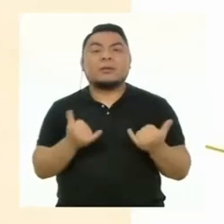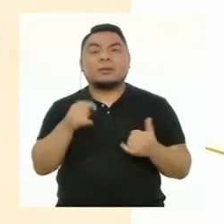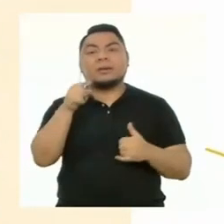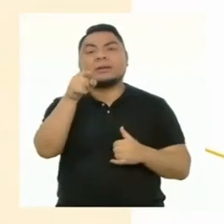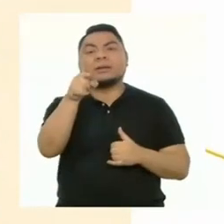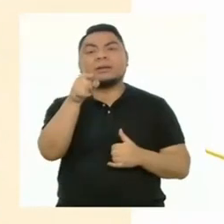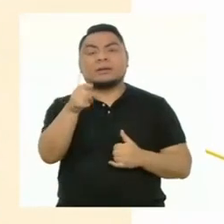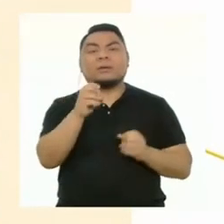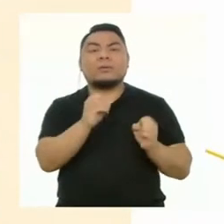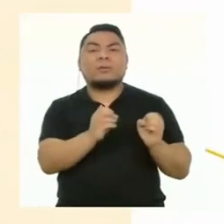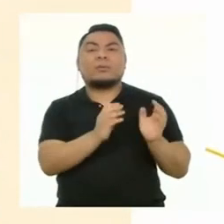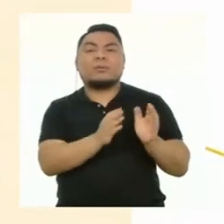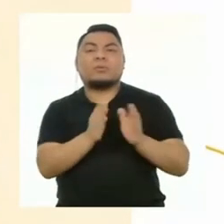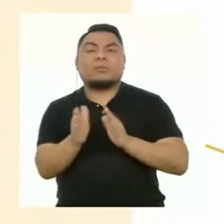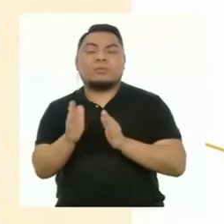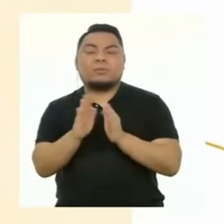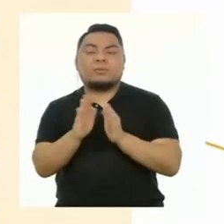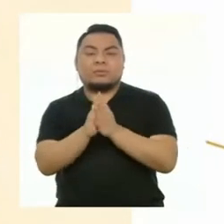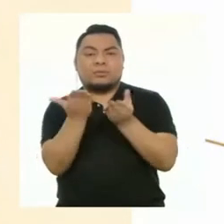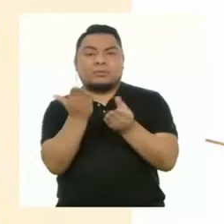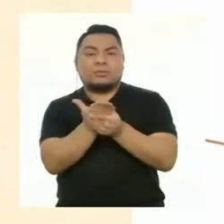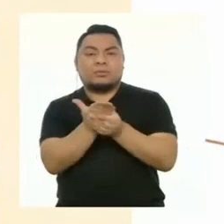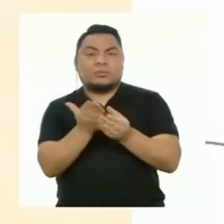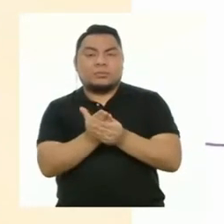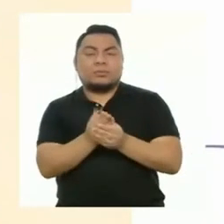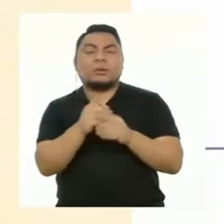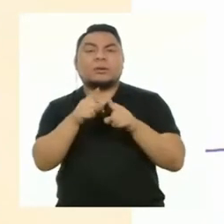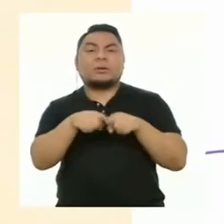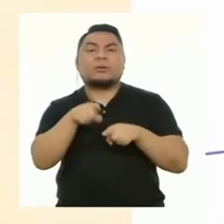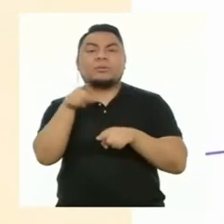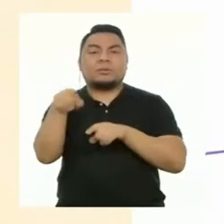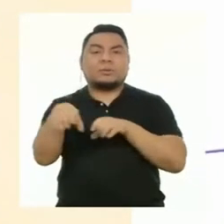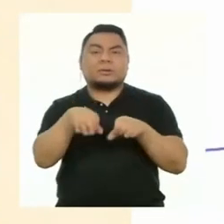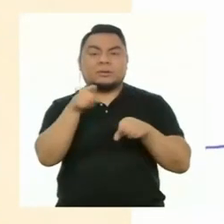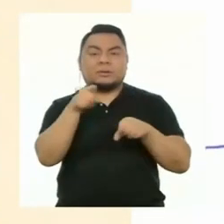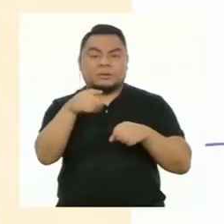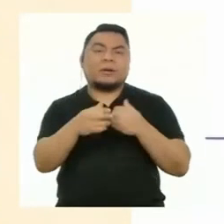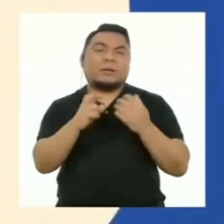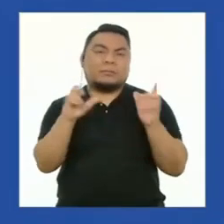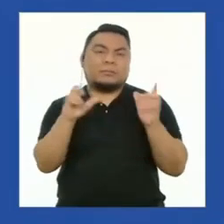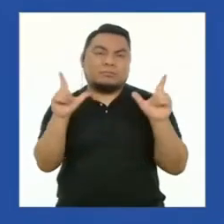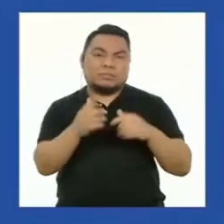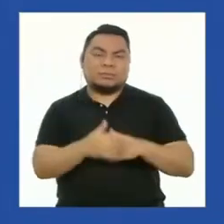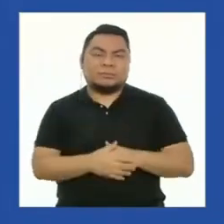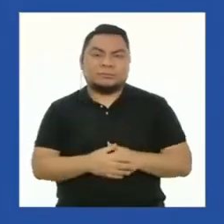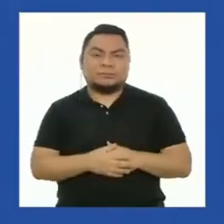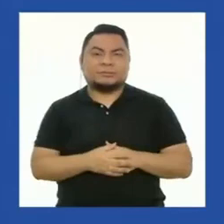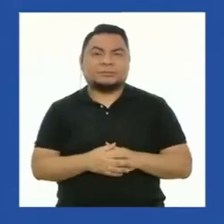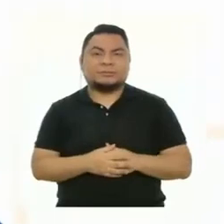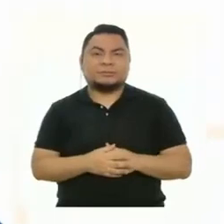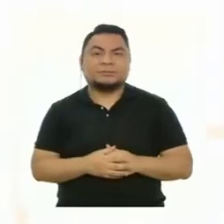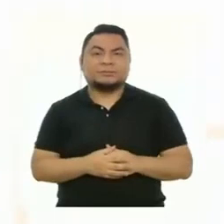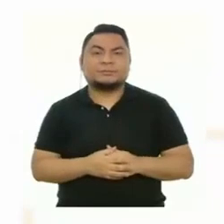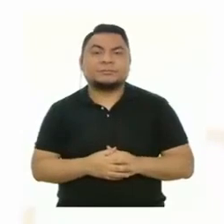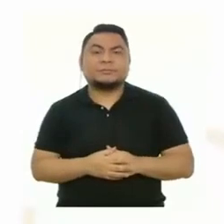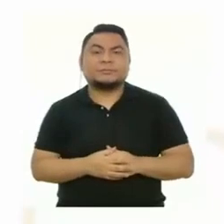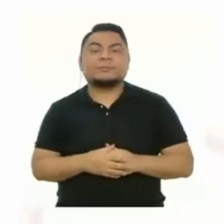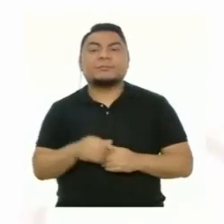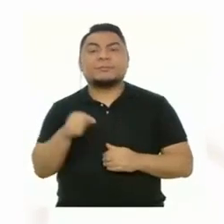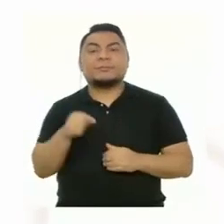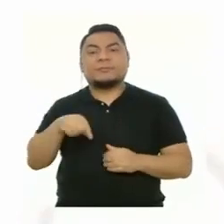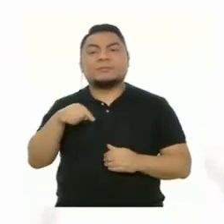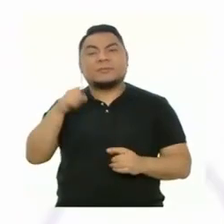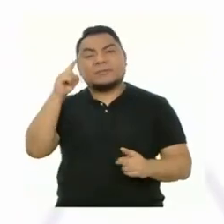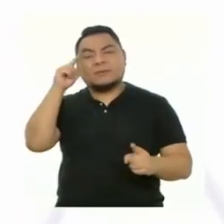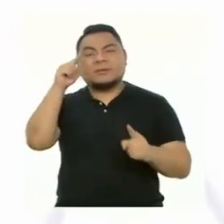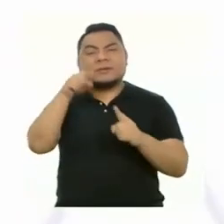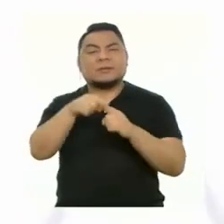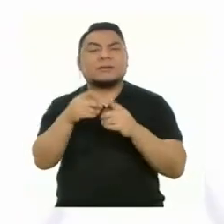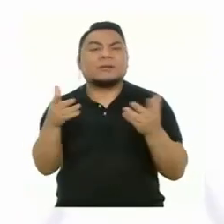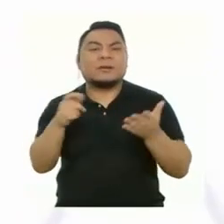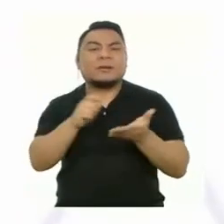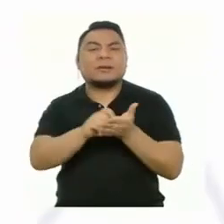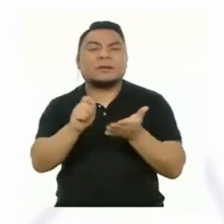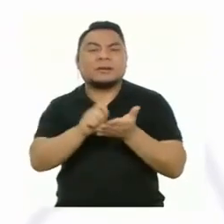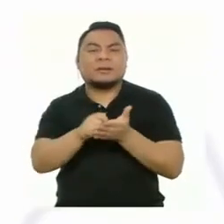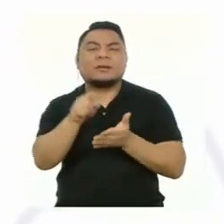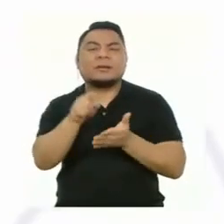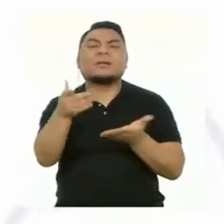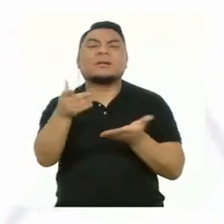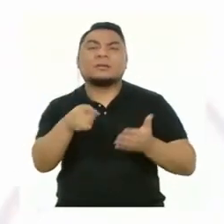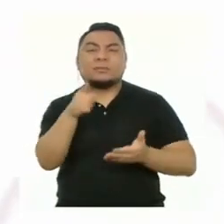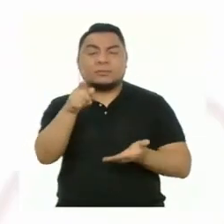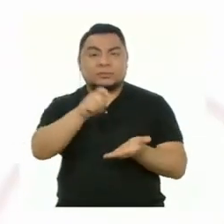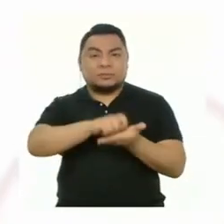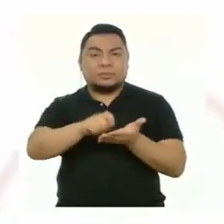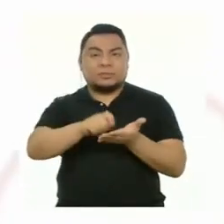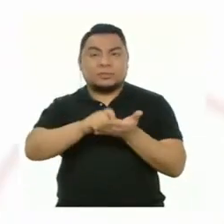toca a ti organizar el portafolio según lo desarrollado durante el programa. Y el reto del programa es este.